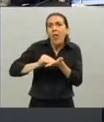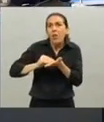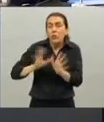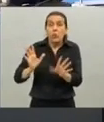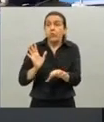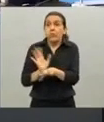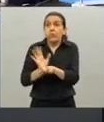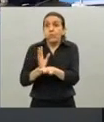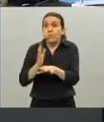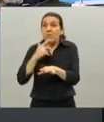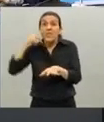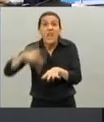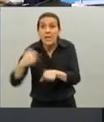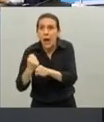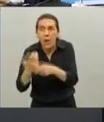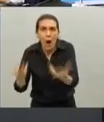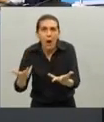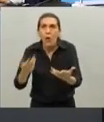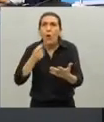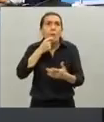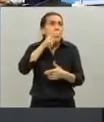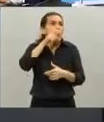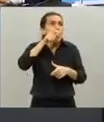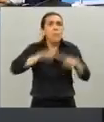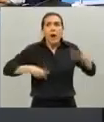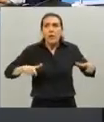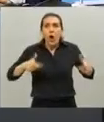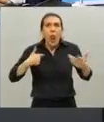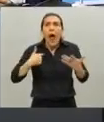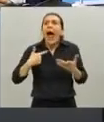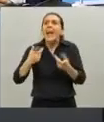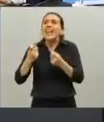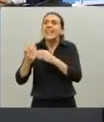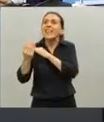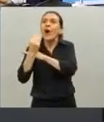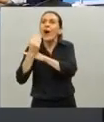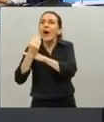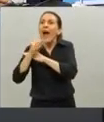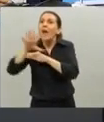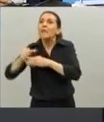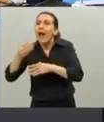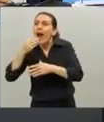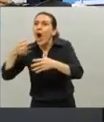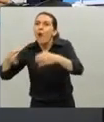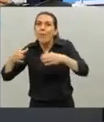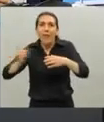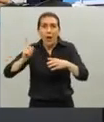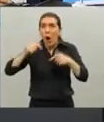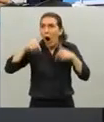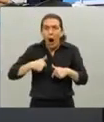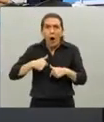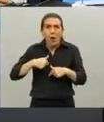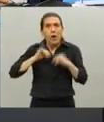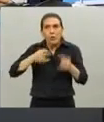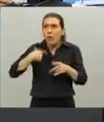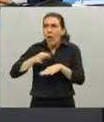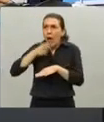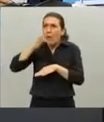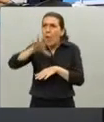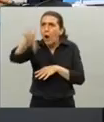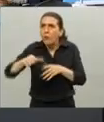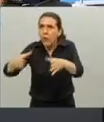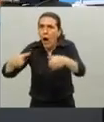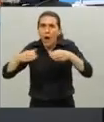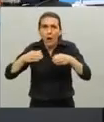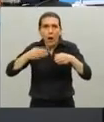es la persona que quizás nunca fue a buscar un plato de comida y hoy lo tiene que hacer porque no llega a fin de mes y en el marco de lo que ustedes decían